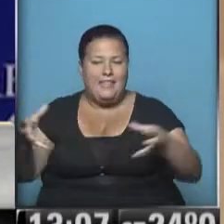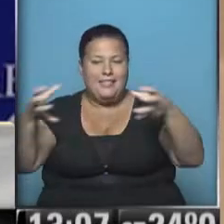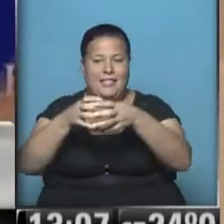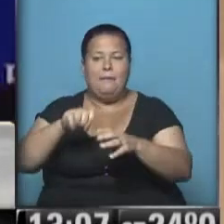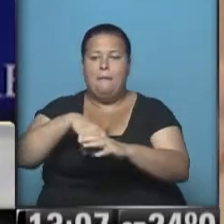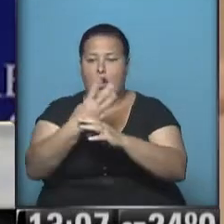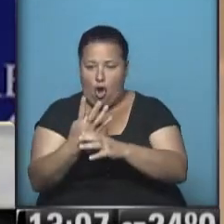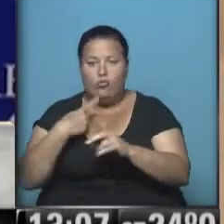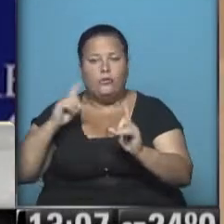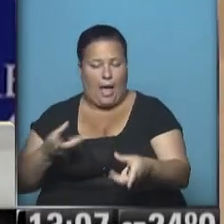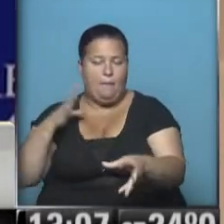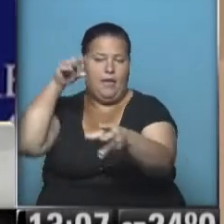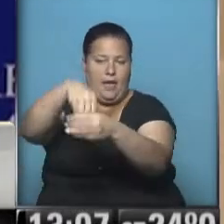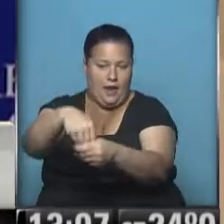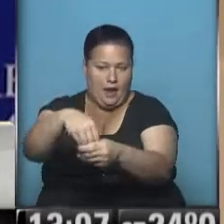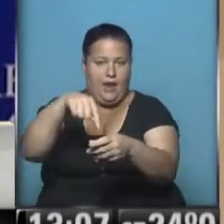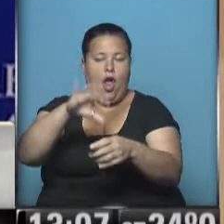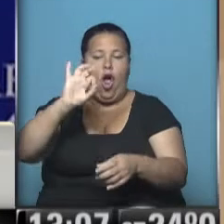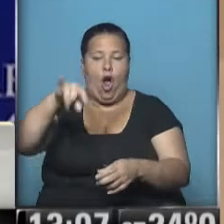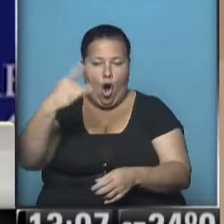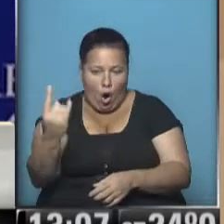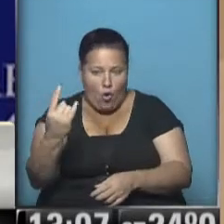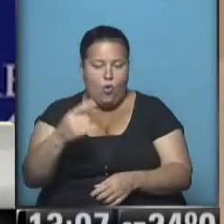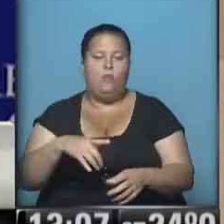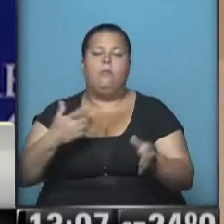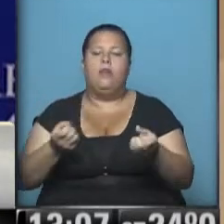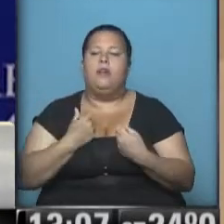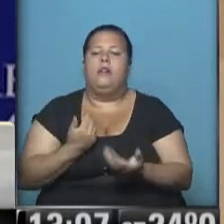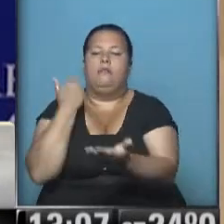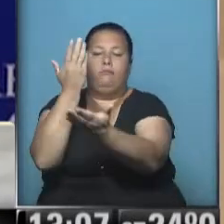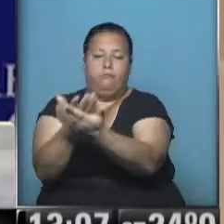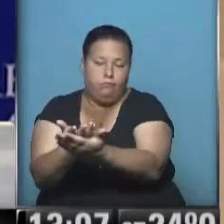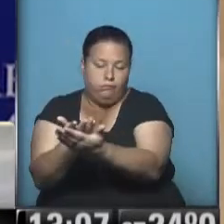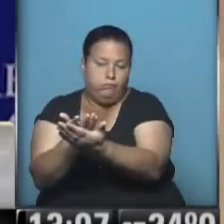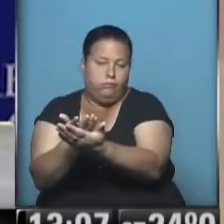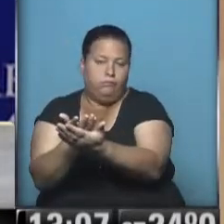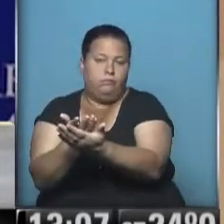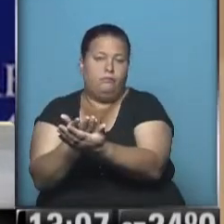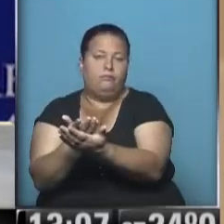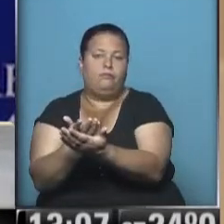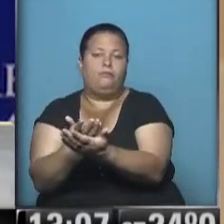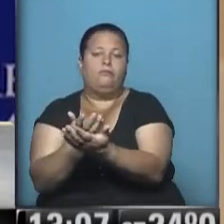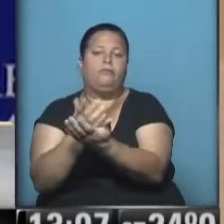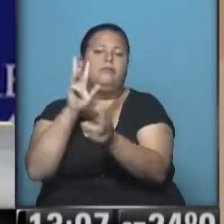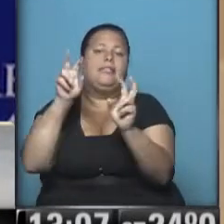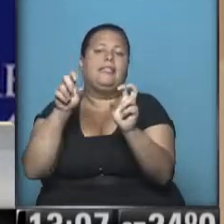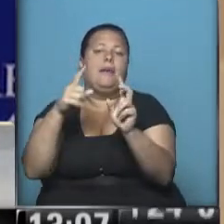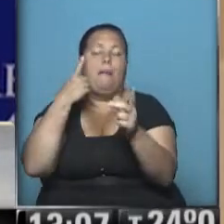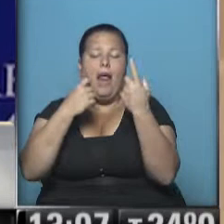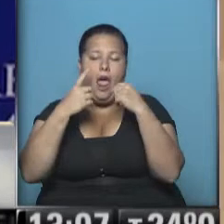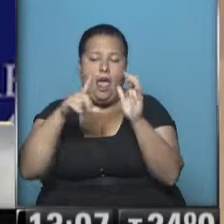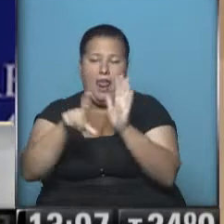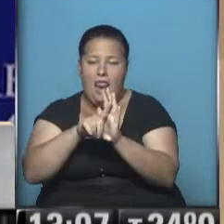Mercosur somos miembros también en Naciones Unidas, ha elevado un marco regulatorio